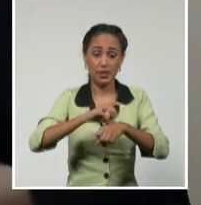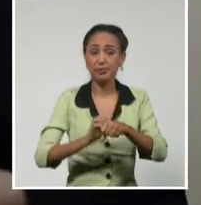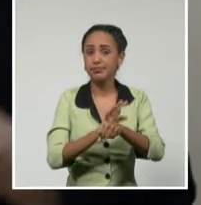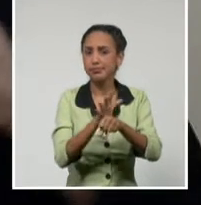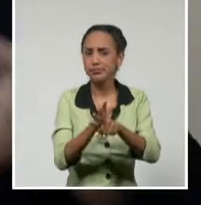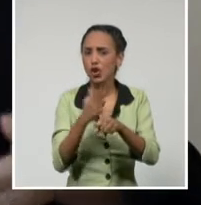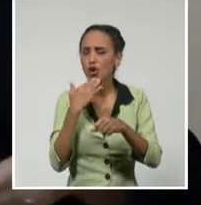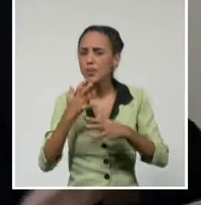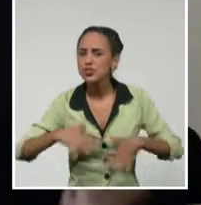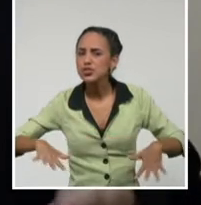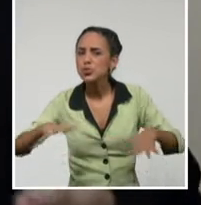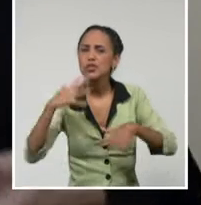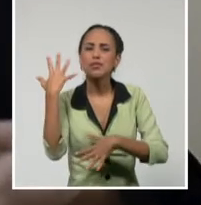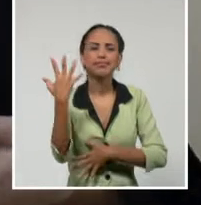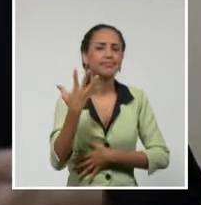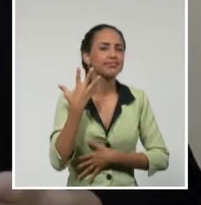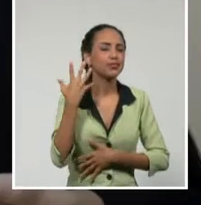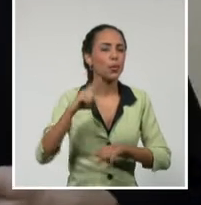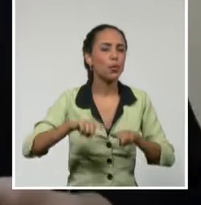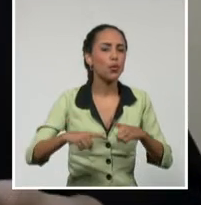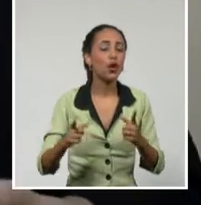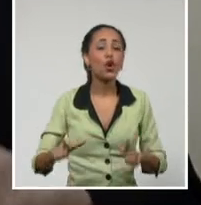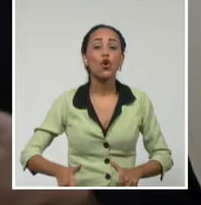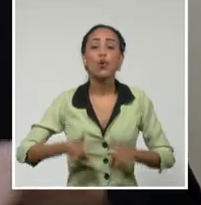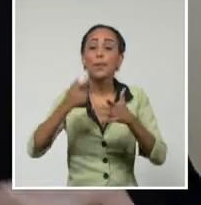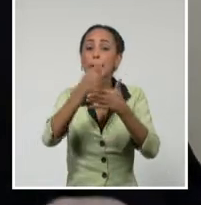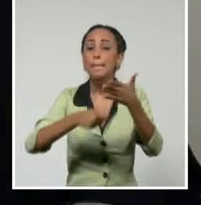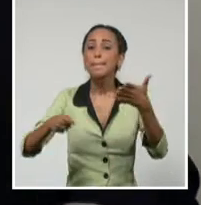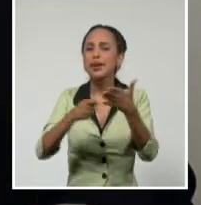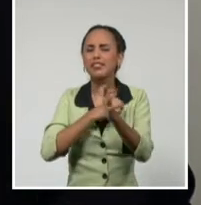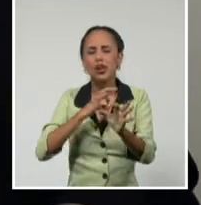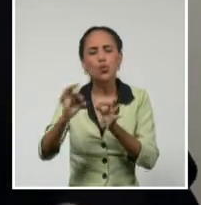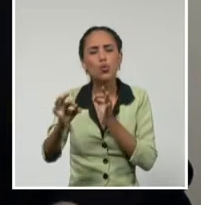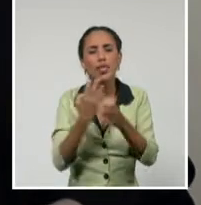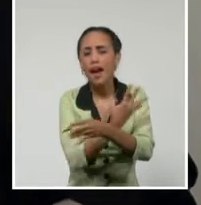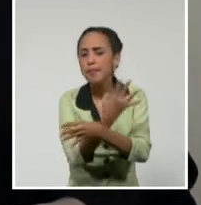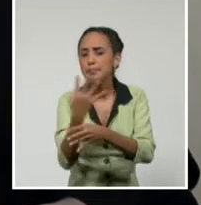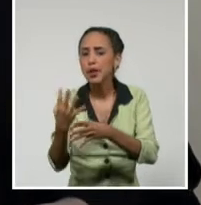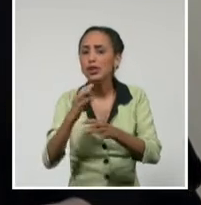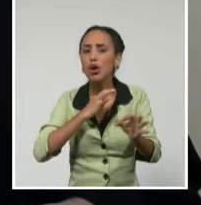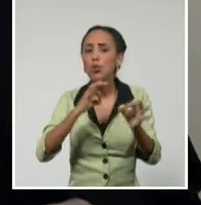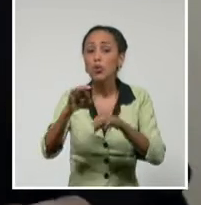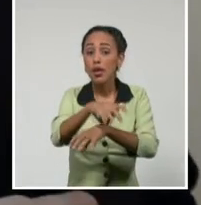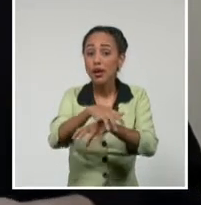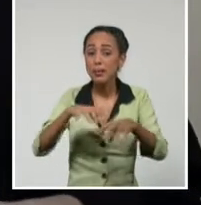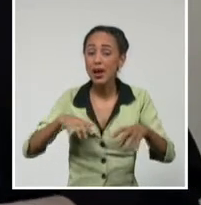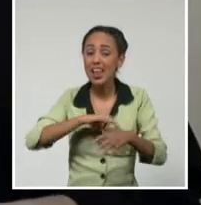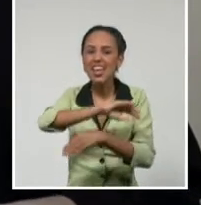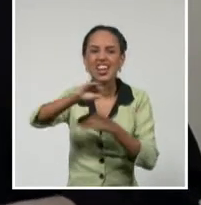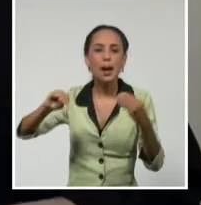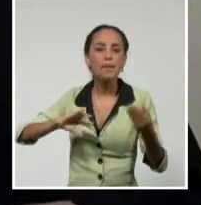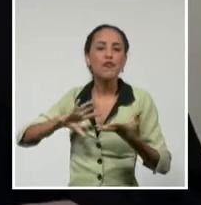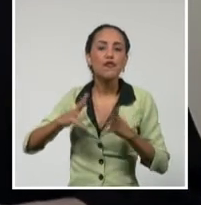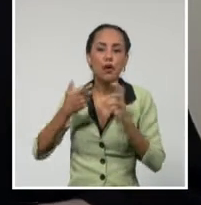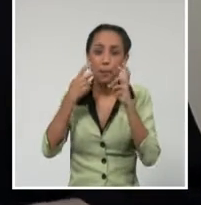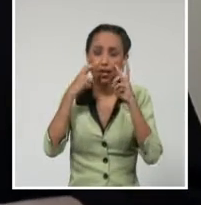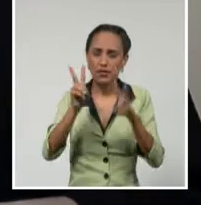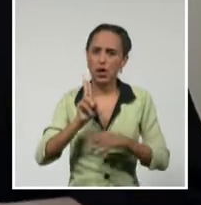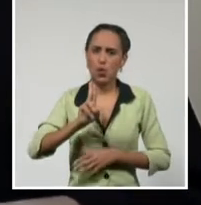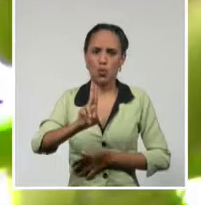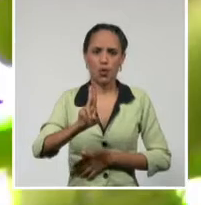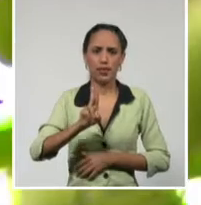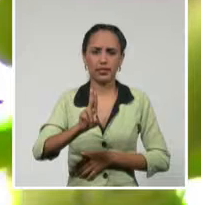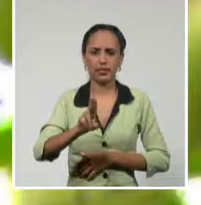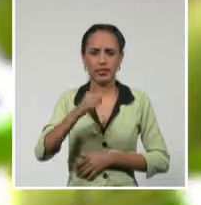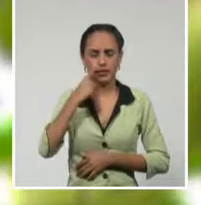¿Por qué cumplir los planes de conservación y las transformaciones en los modos de vida resultan urgentes? Le